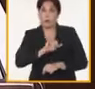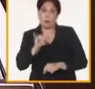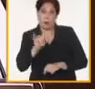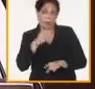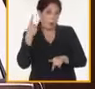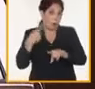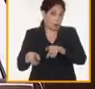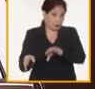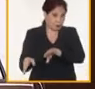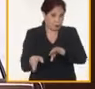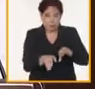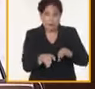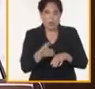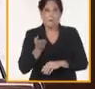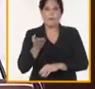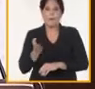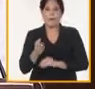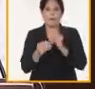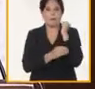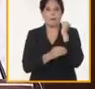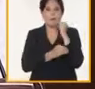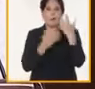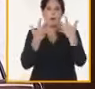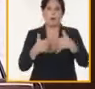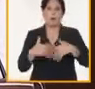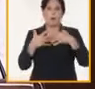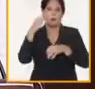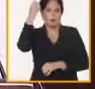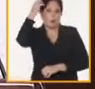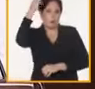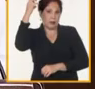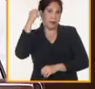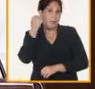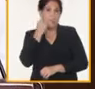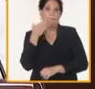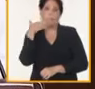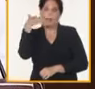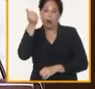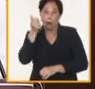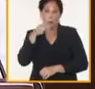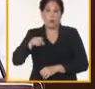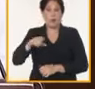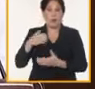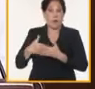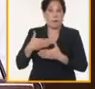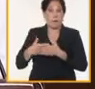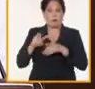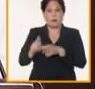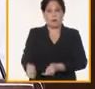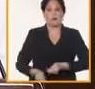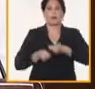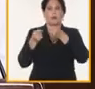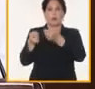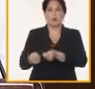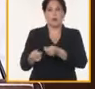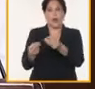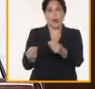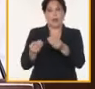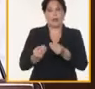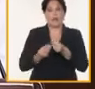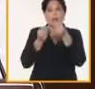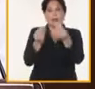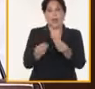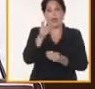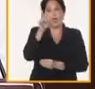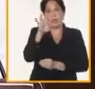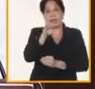mismo modo, se demanda potenciar la producción estatal, teniendo en cuenta que las empresas agropecuarias aportan solo entre un